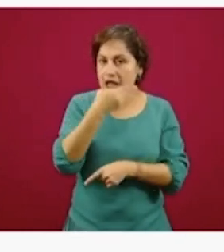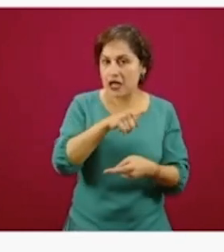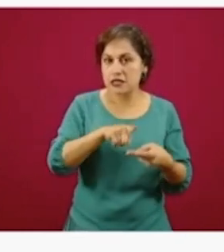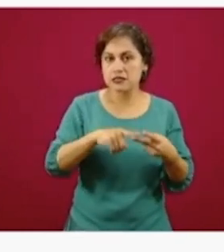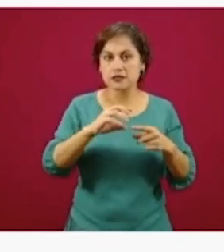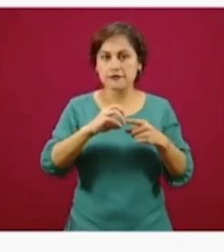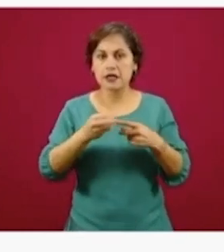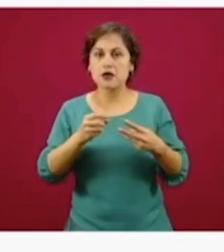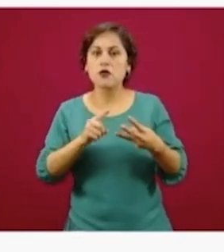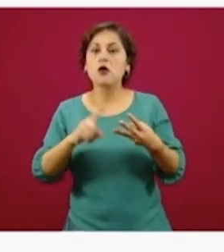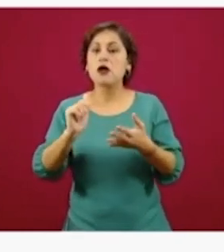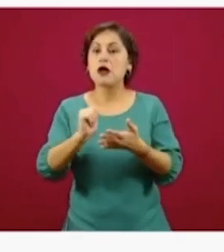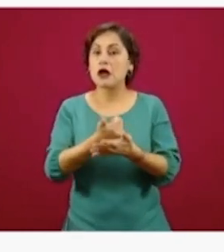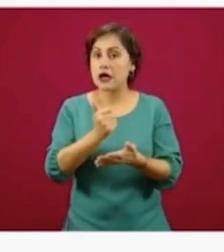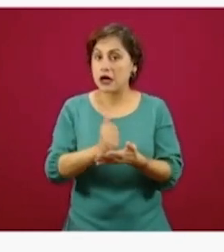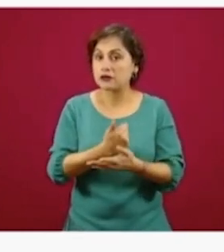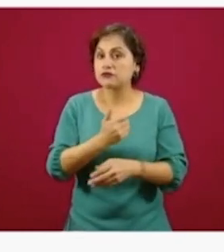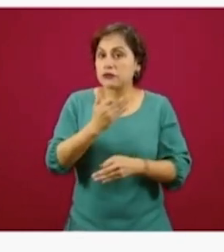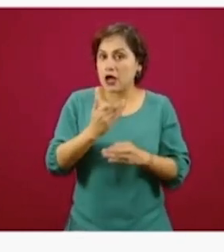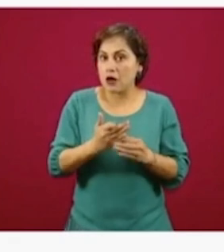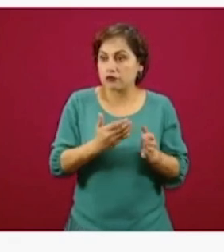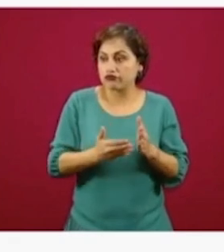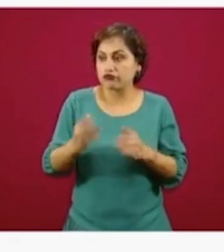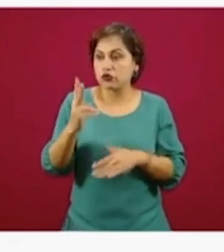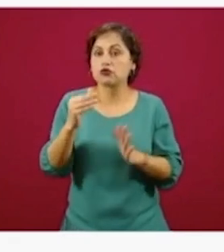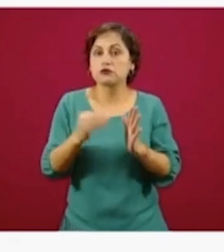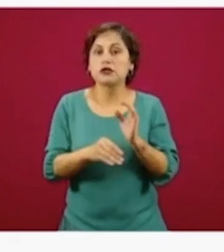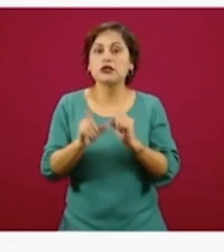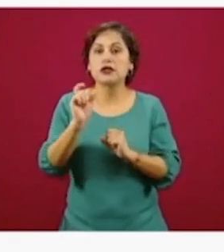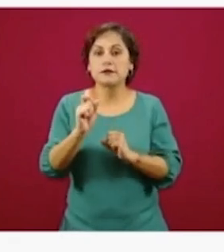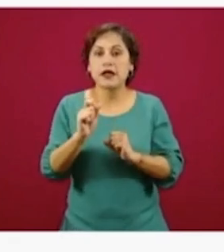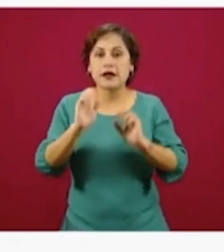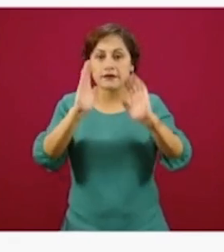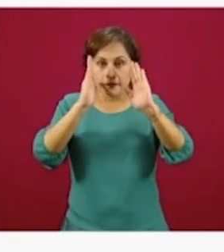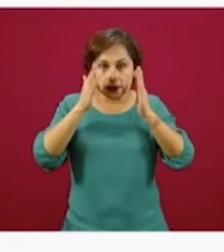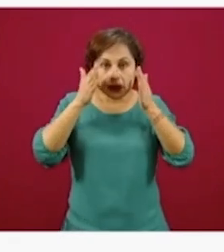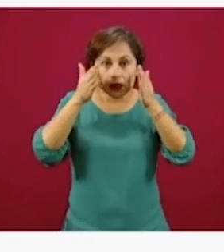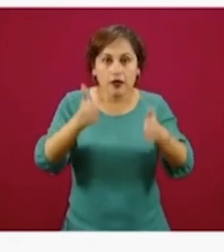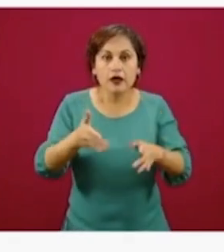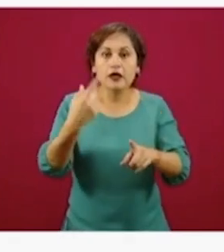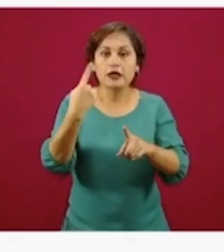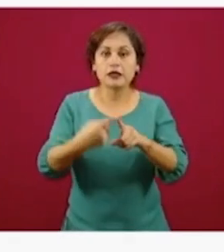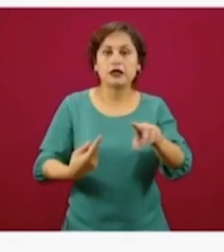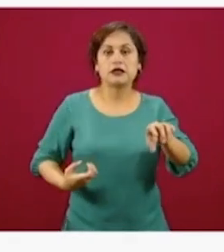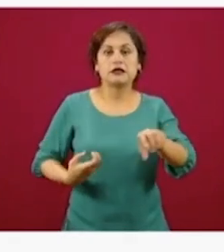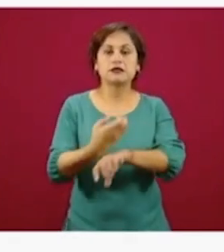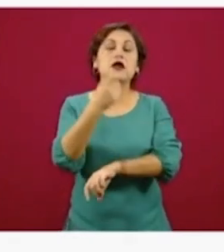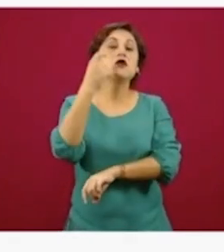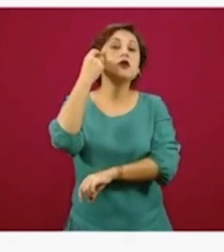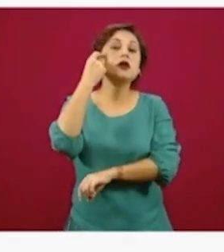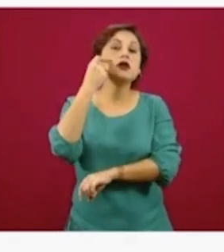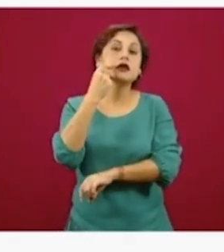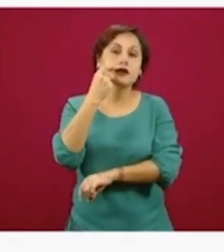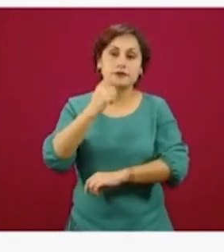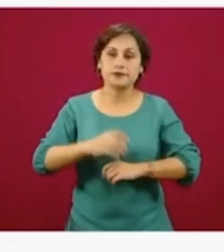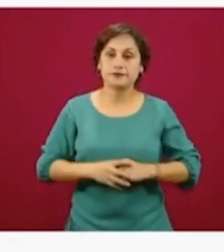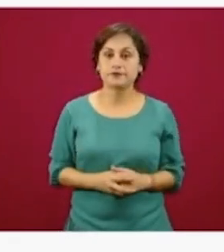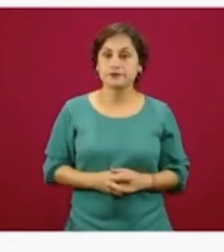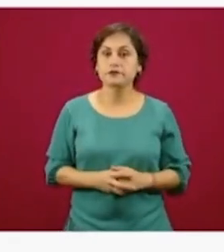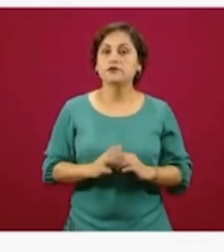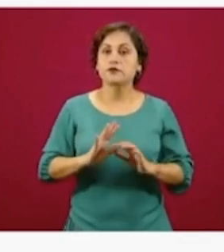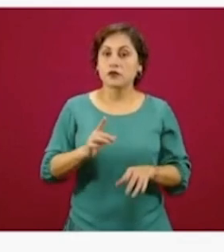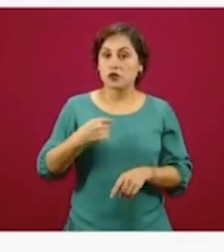y en este año, al menos en este momento, estamos trabajando exclusivamente en el estado de Guerrero. Tenemos un